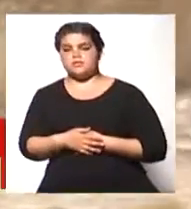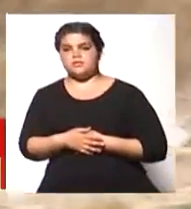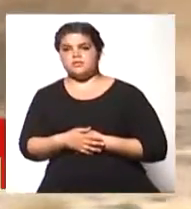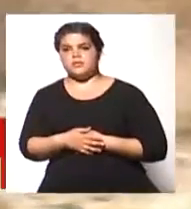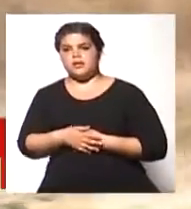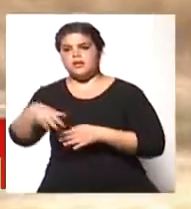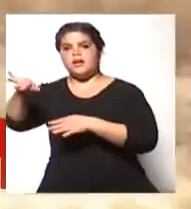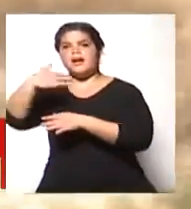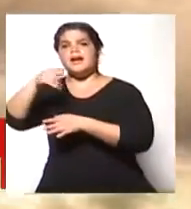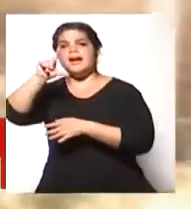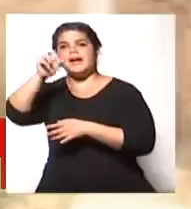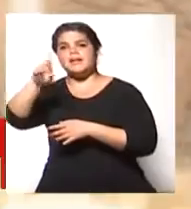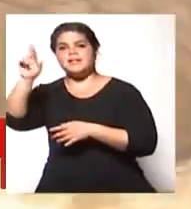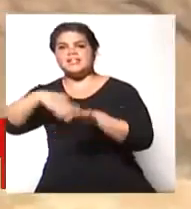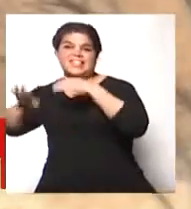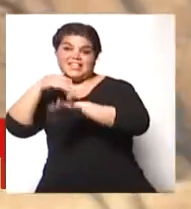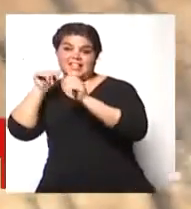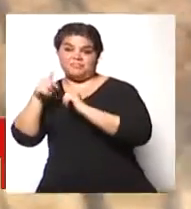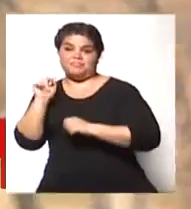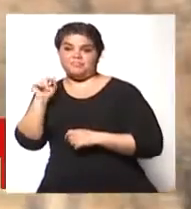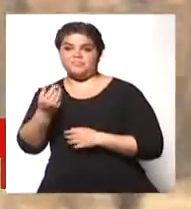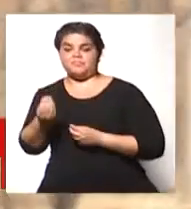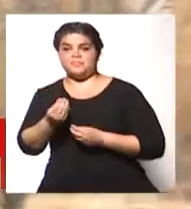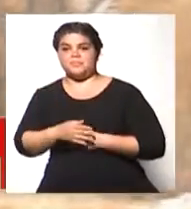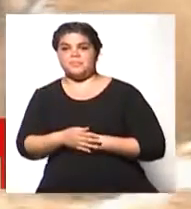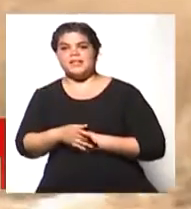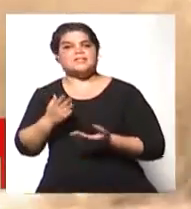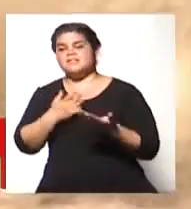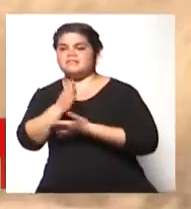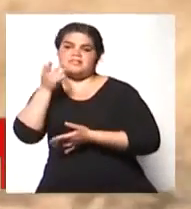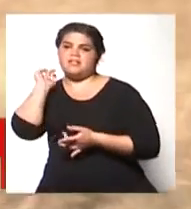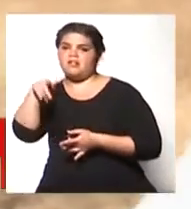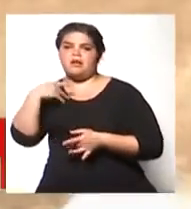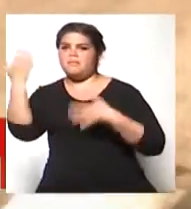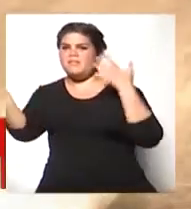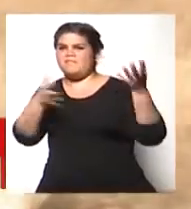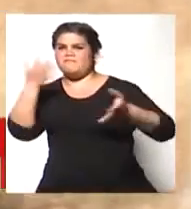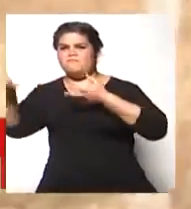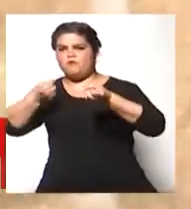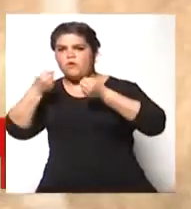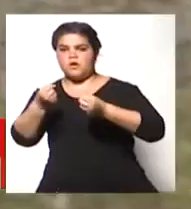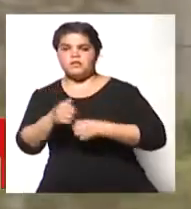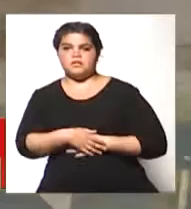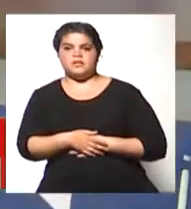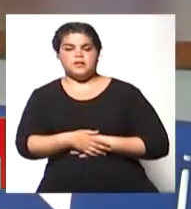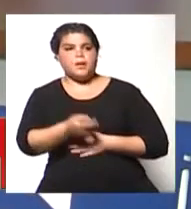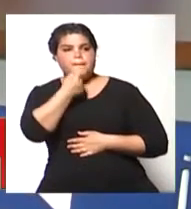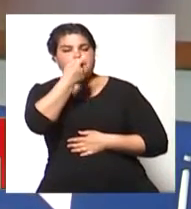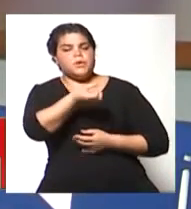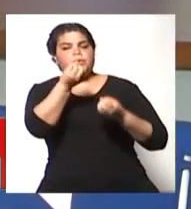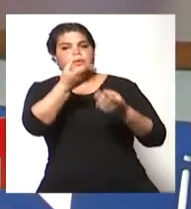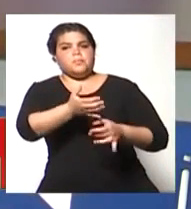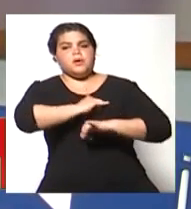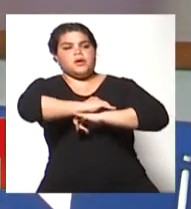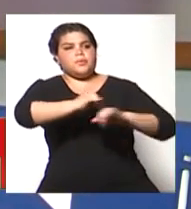carrera, siempre es afectada por el viento sonda con grandes rafagas. Le pregunto porque varios medios